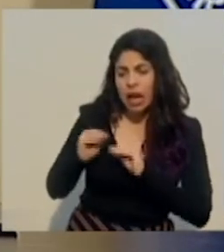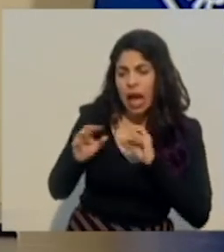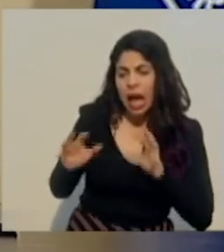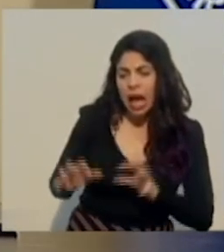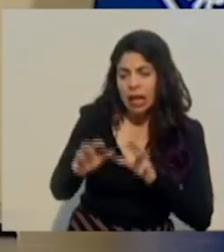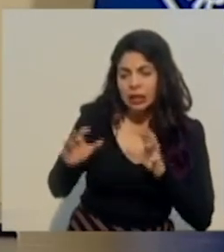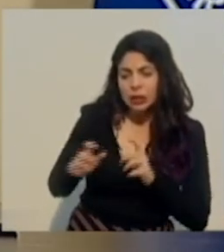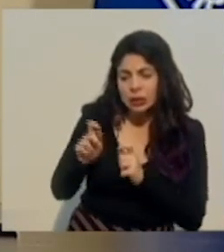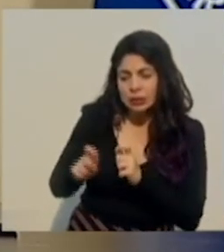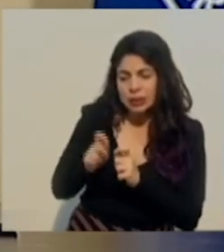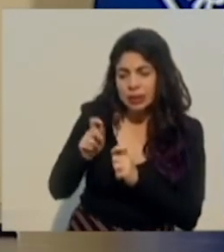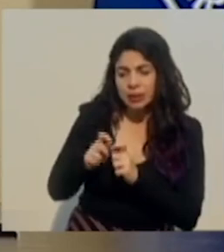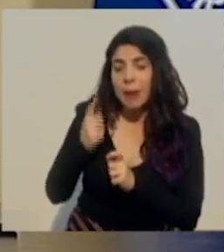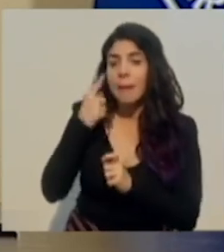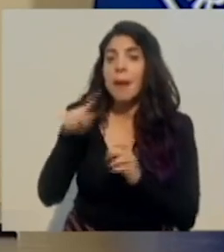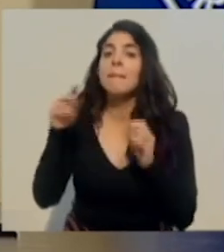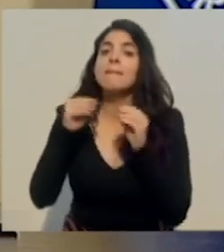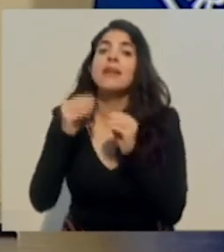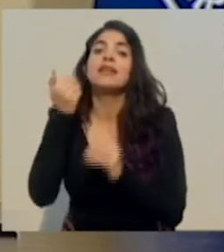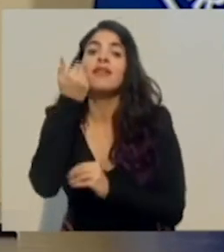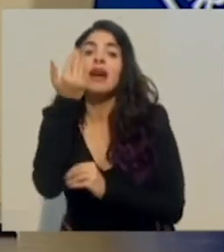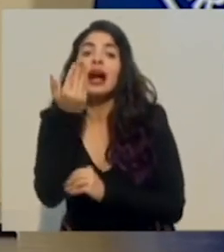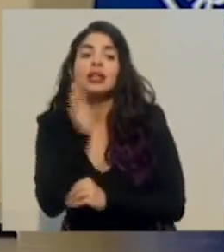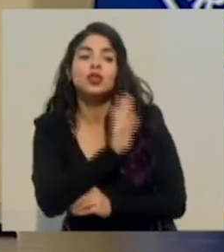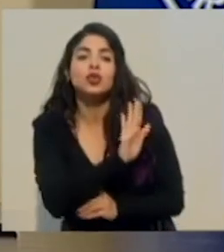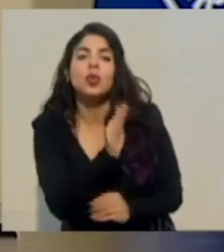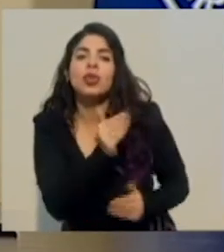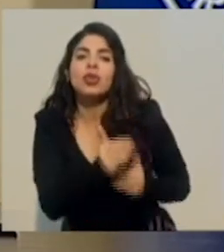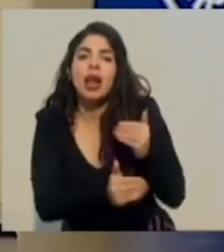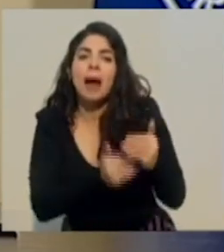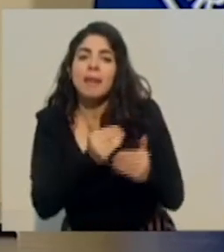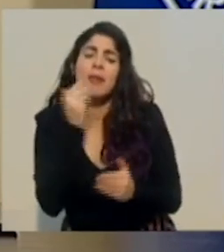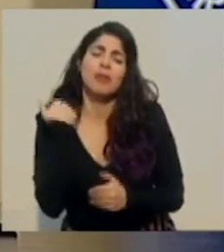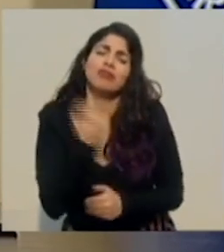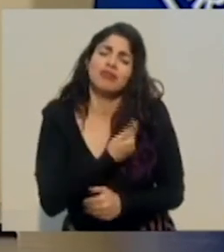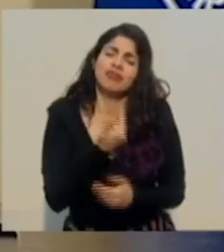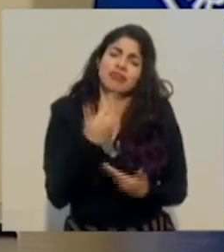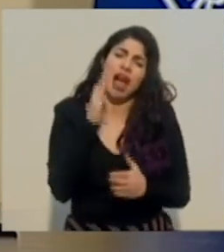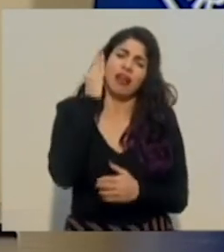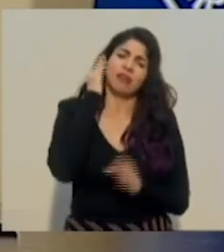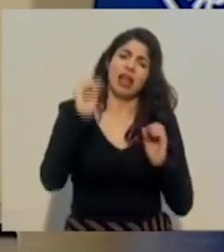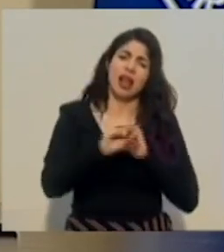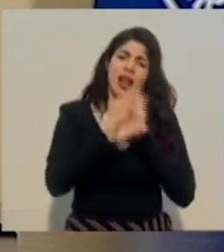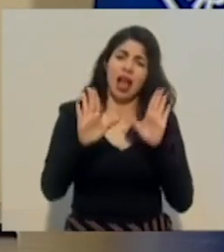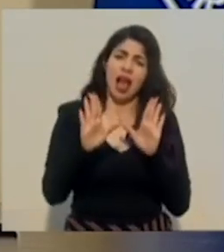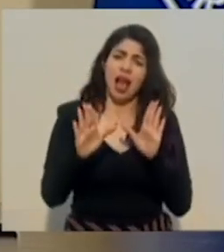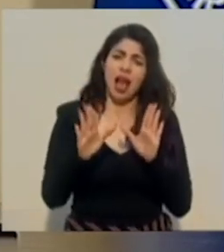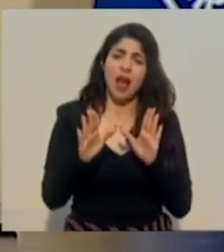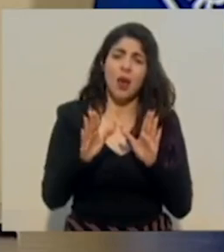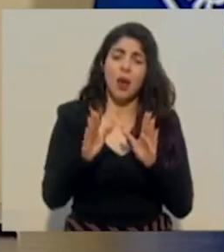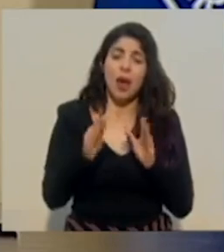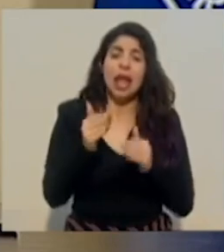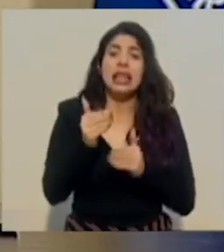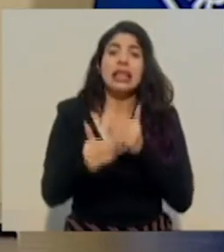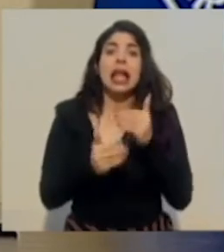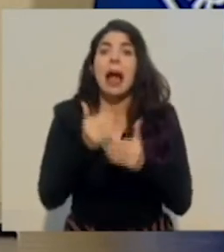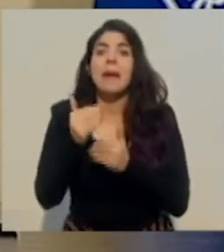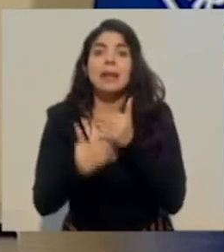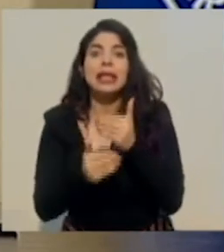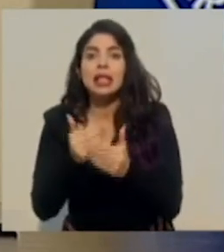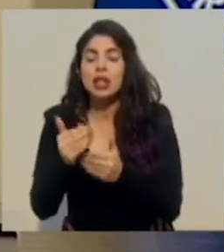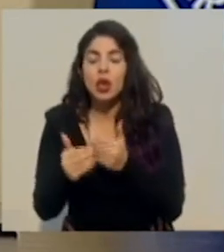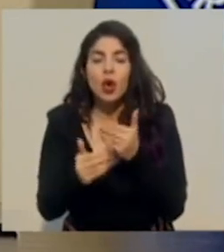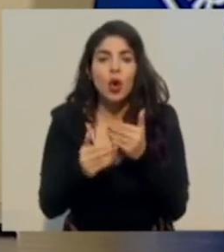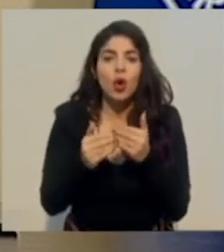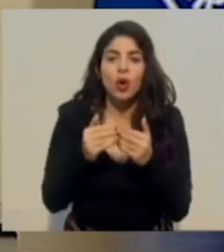óptica tramitológica, porque lo tenemos muy claro, que la tramitología, es tramitomanía, ¿verdad? Que la tramitología convertida en